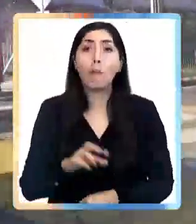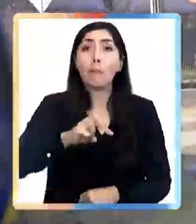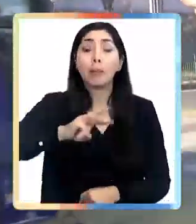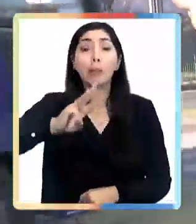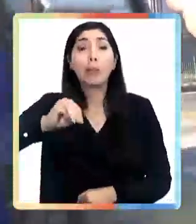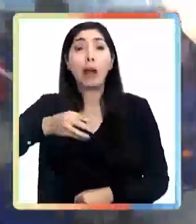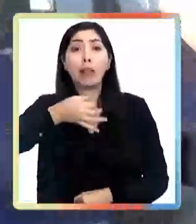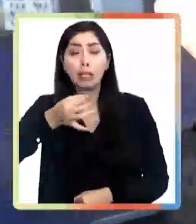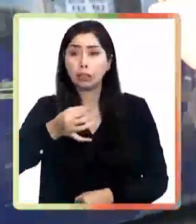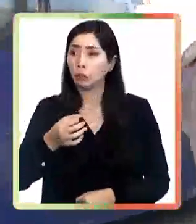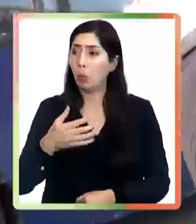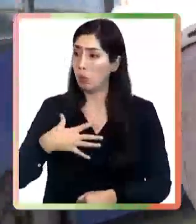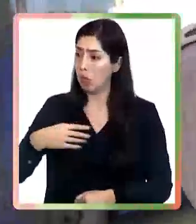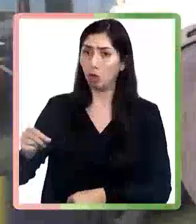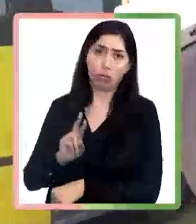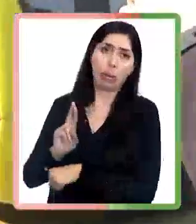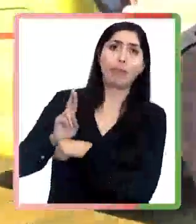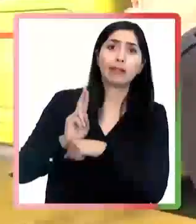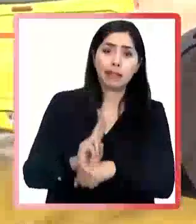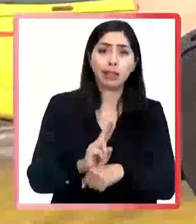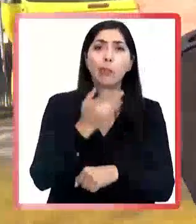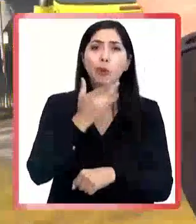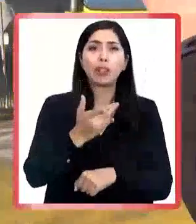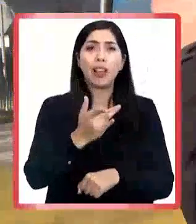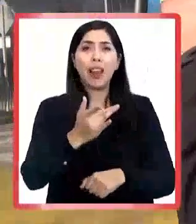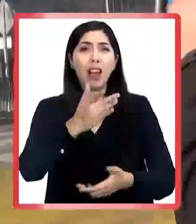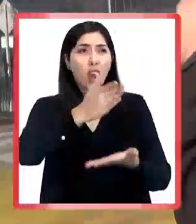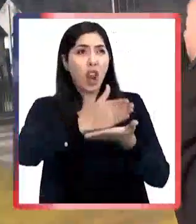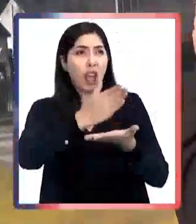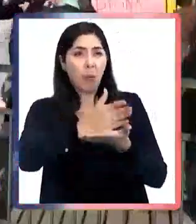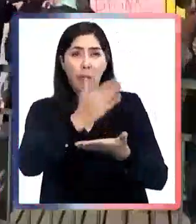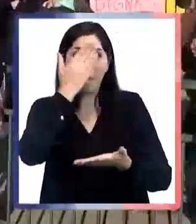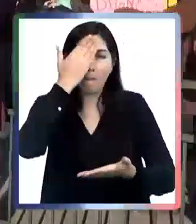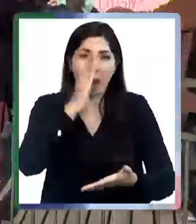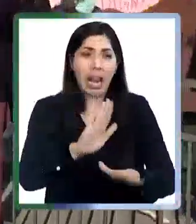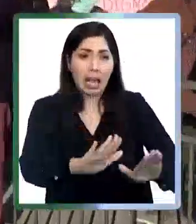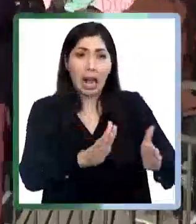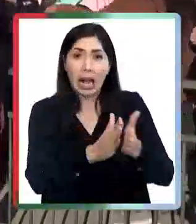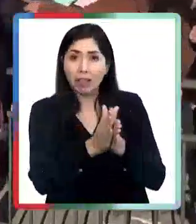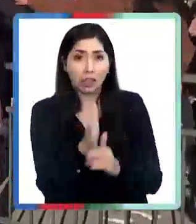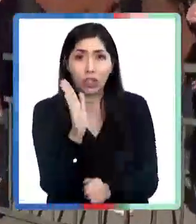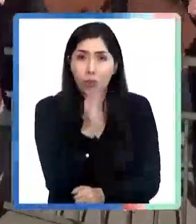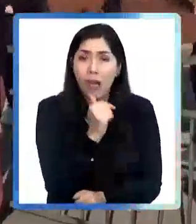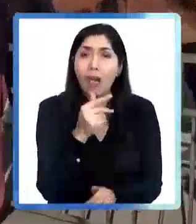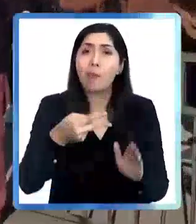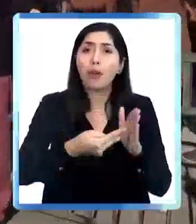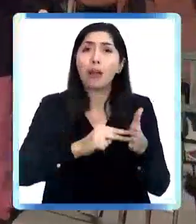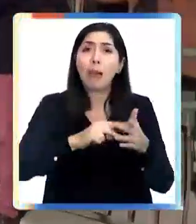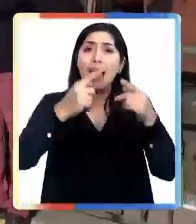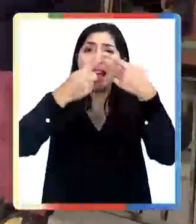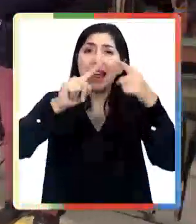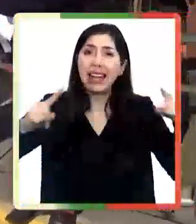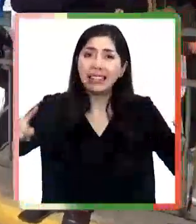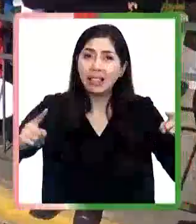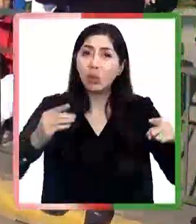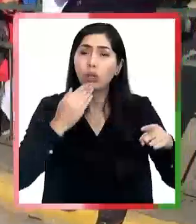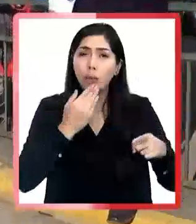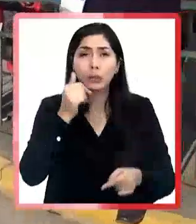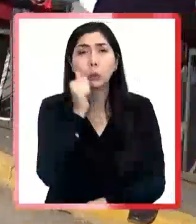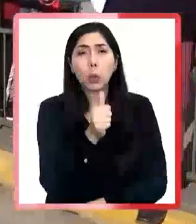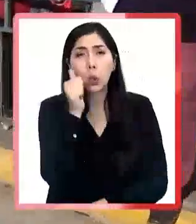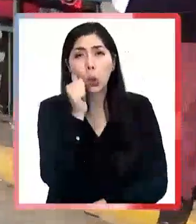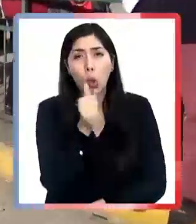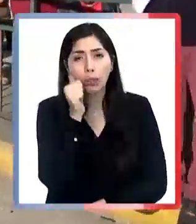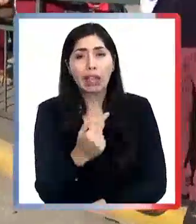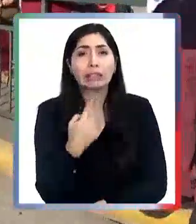dicen ser la voz de sus hijos, producto del mal estado y nula calefacción, sumado a los graves problemas eléctricos con los que tienen que lidiar